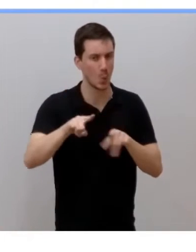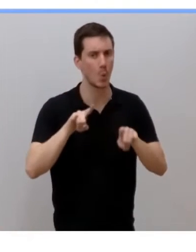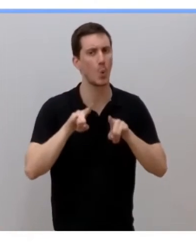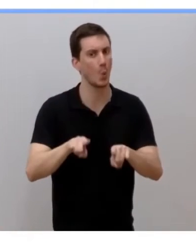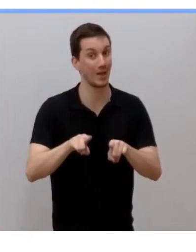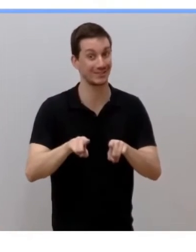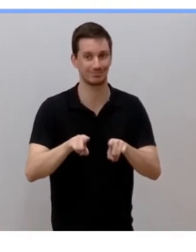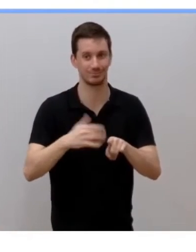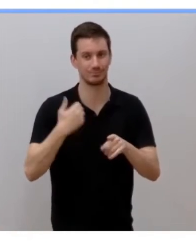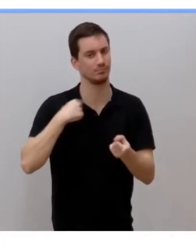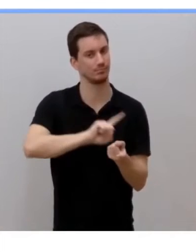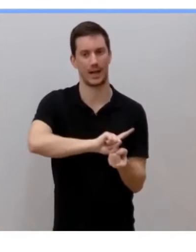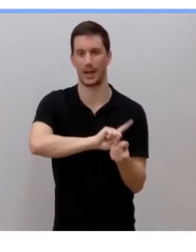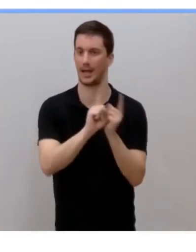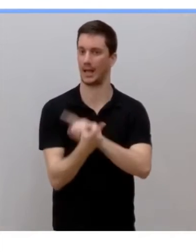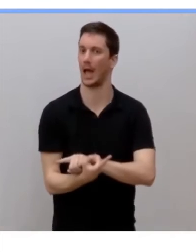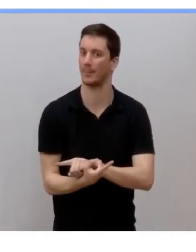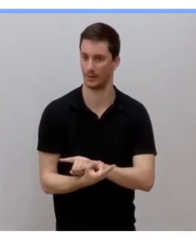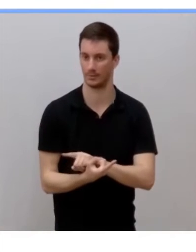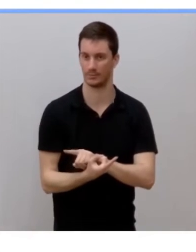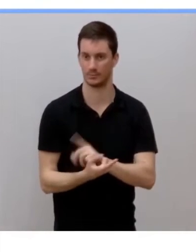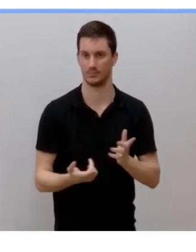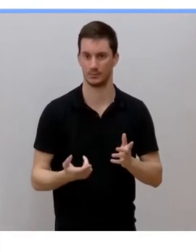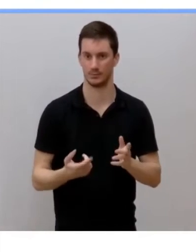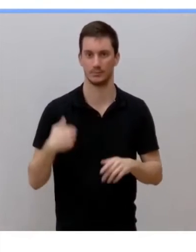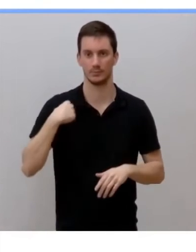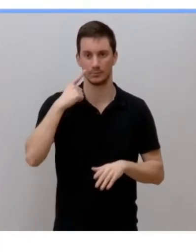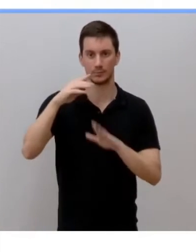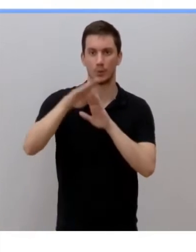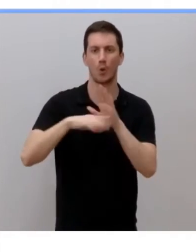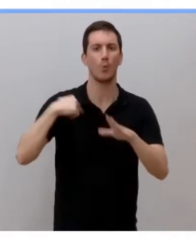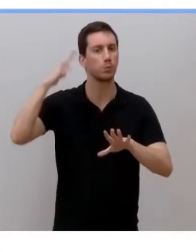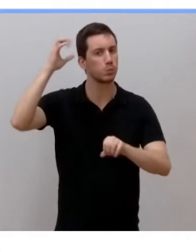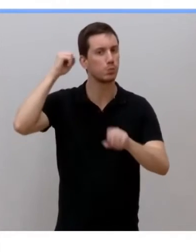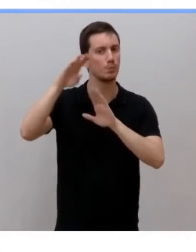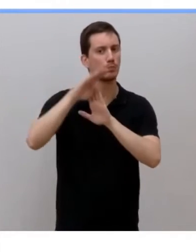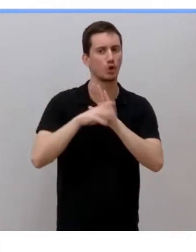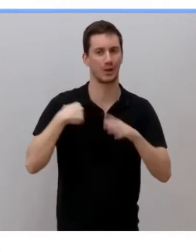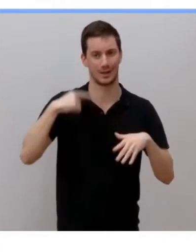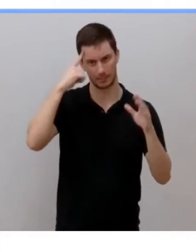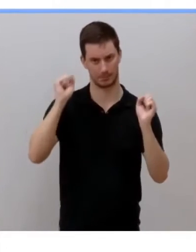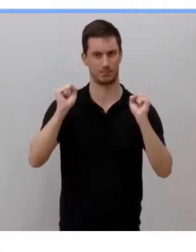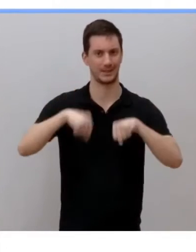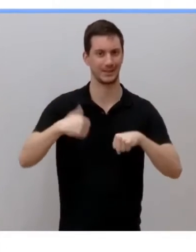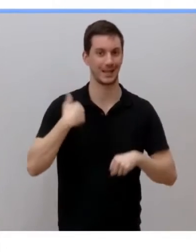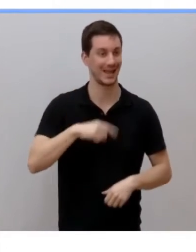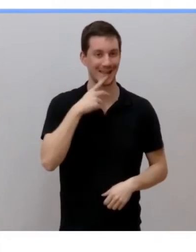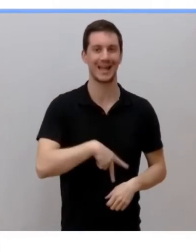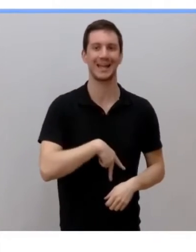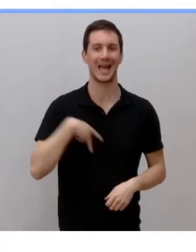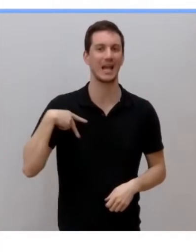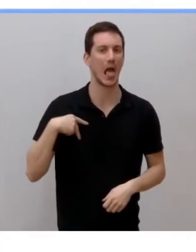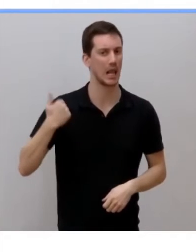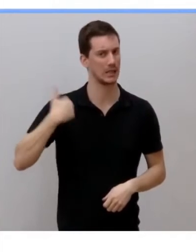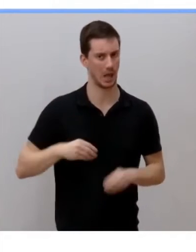ya aplicaremos lo que pone estrictamente el protocolo que se ha pactado a nivel general, en el que